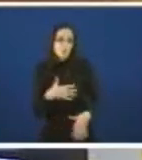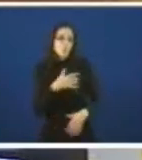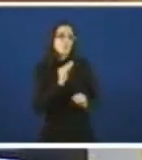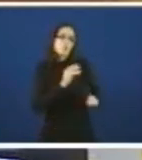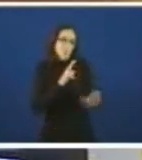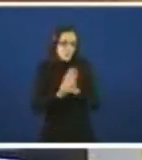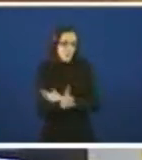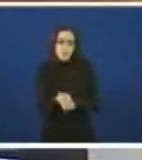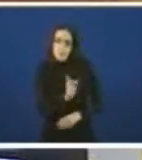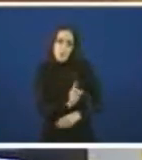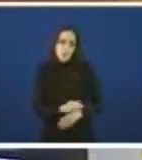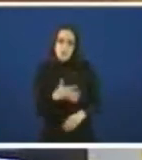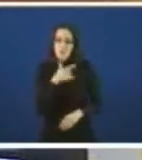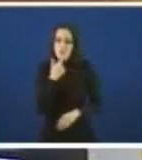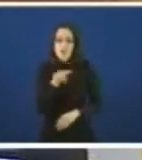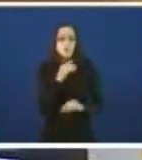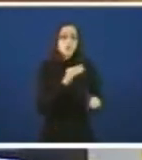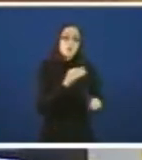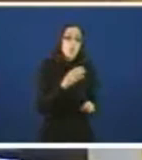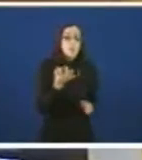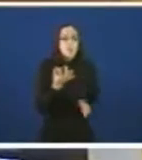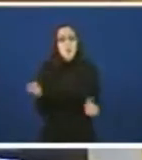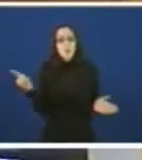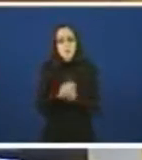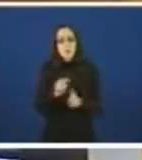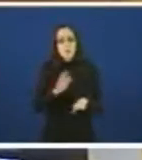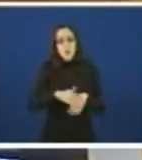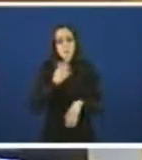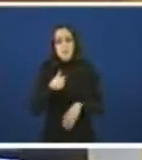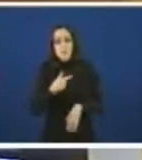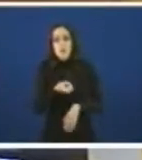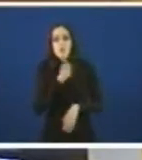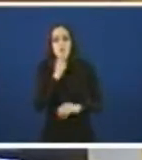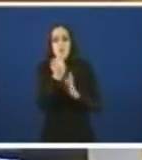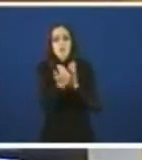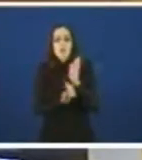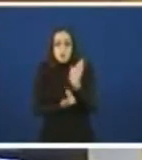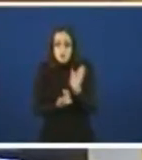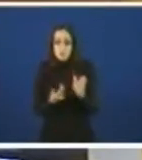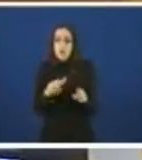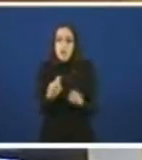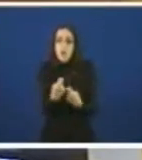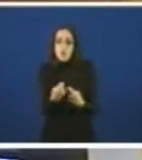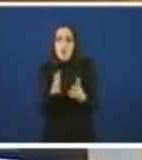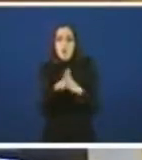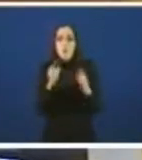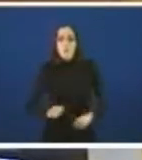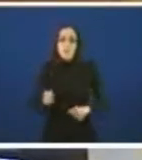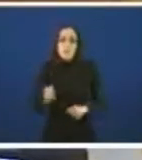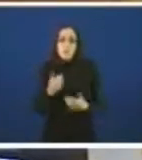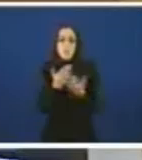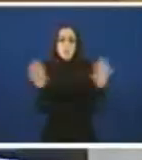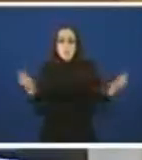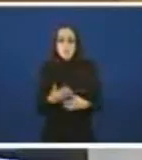goberno demostra. Ten vostede unha nova oportunidade para decirnos en que condicións está vostede a negociar o convenio con pobisa.